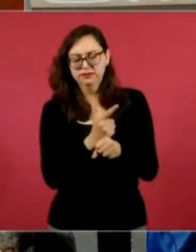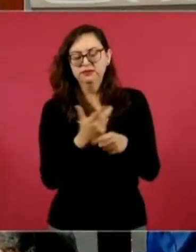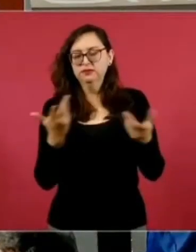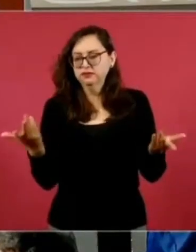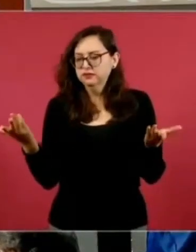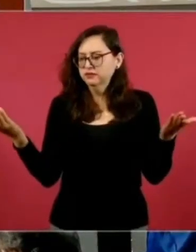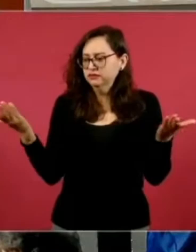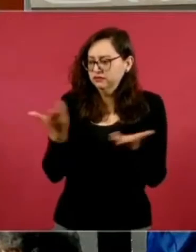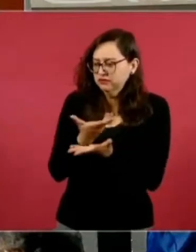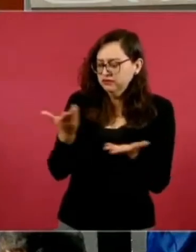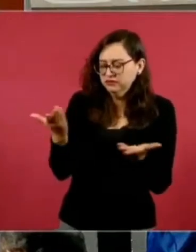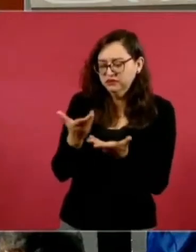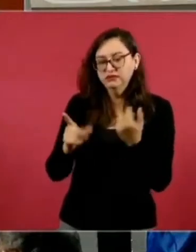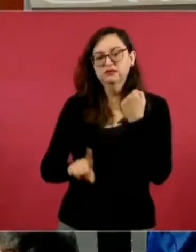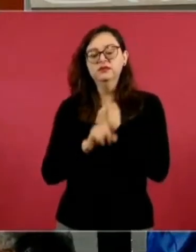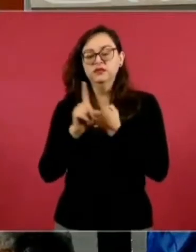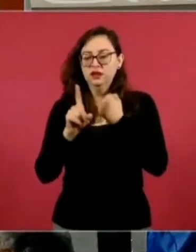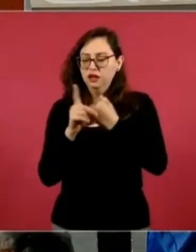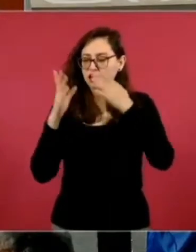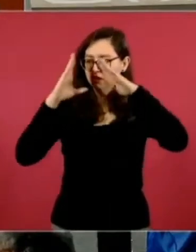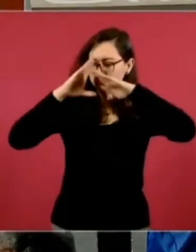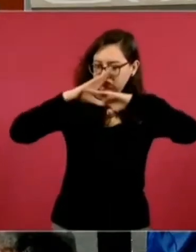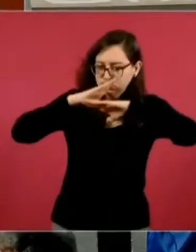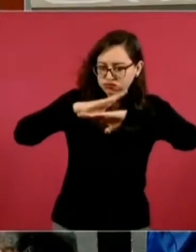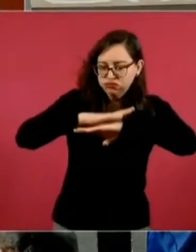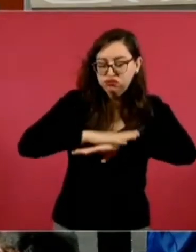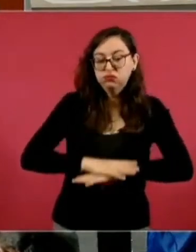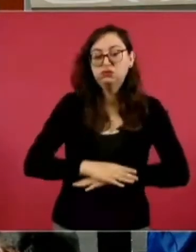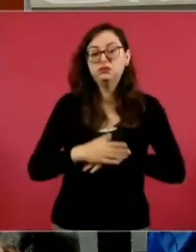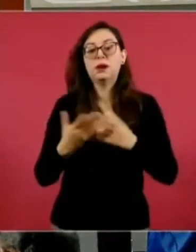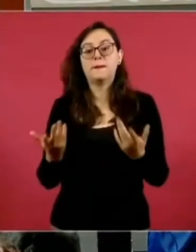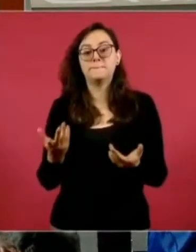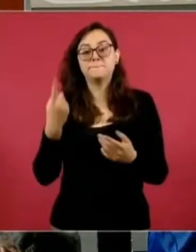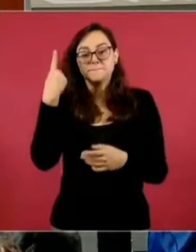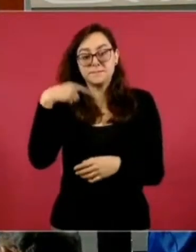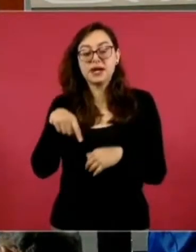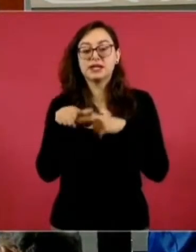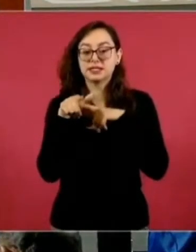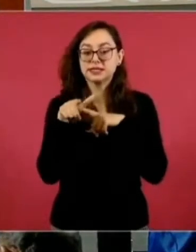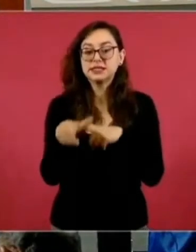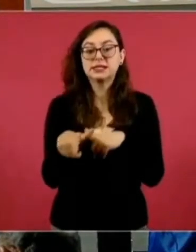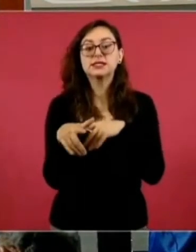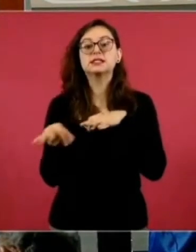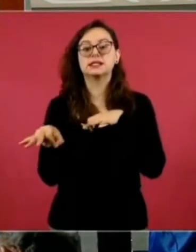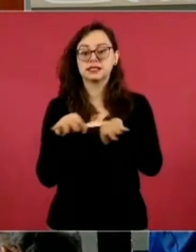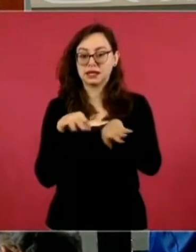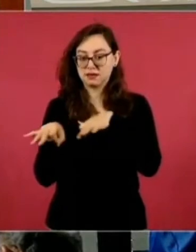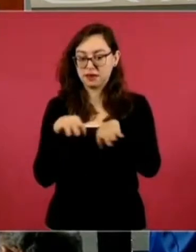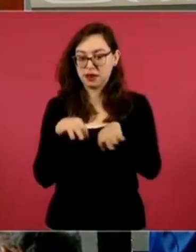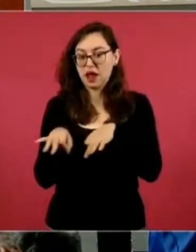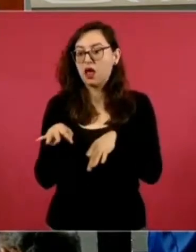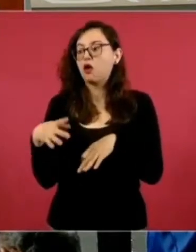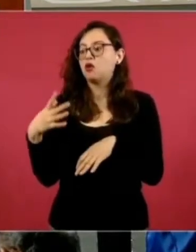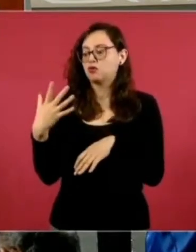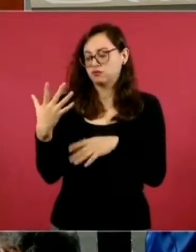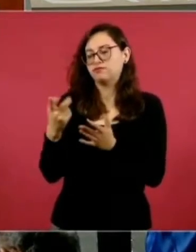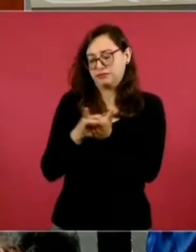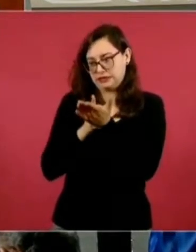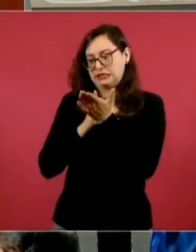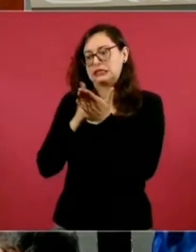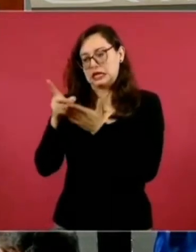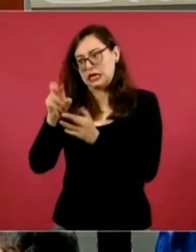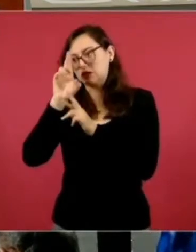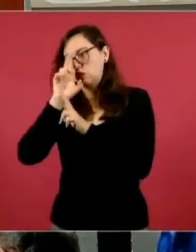buscó una solución al conflicto que permitiera preservar tanto el respeto de los derechos de los